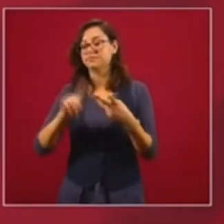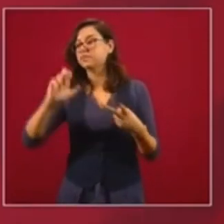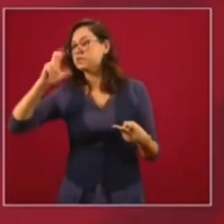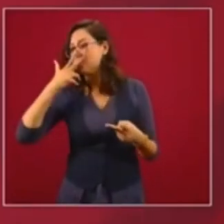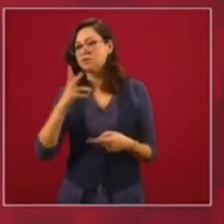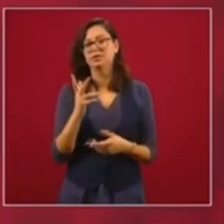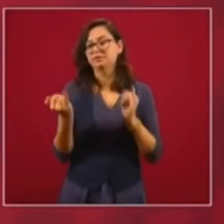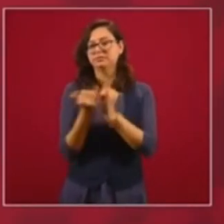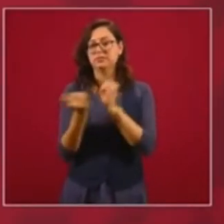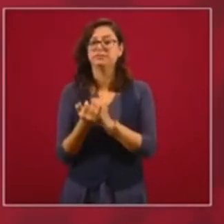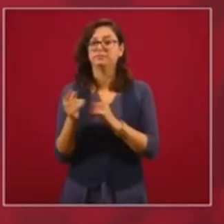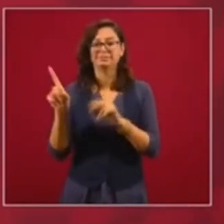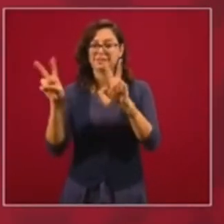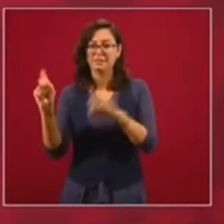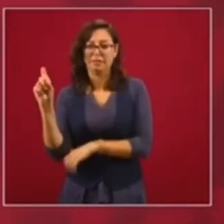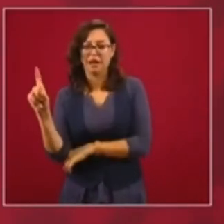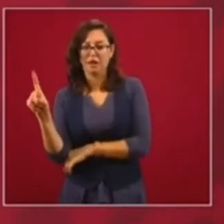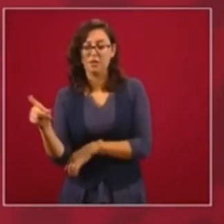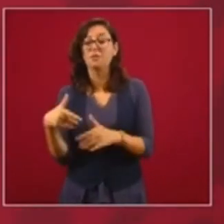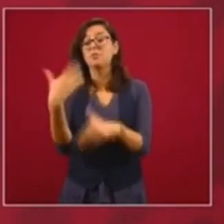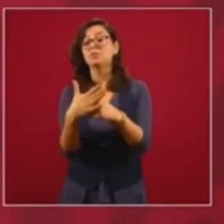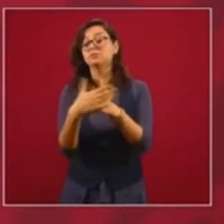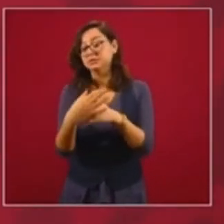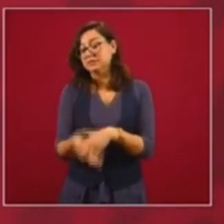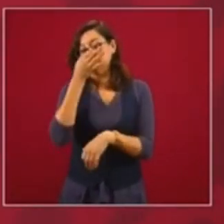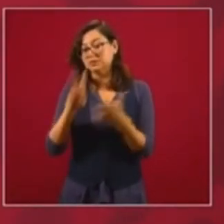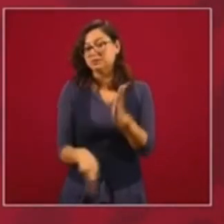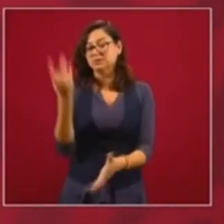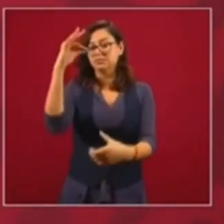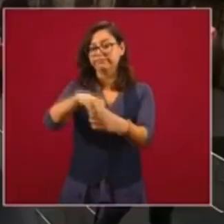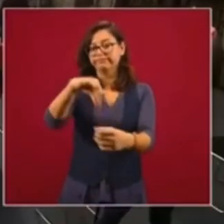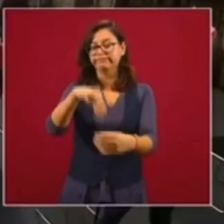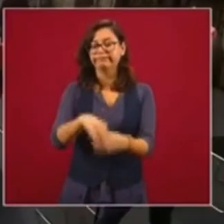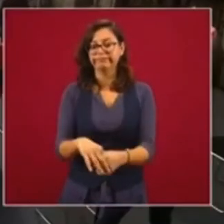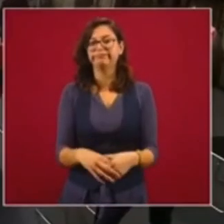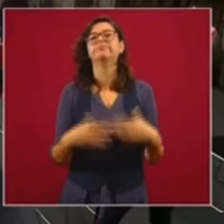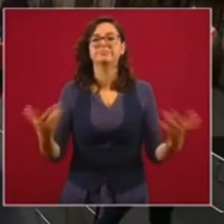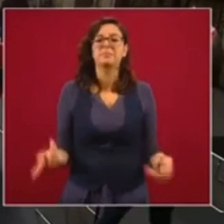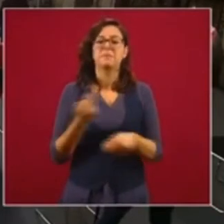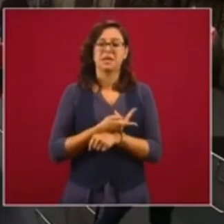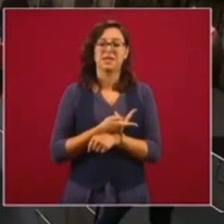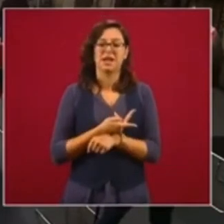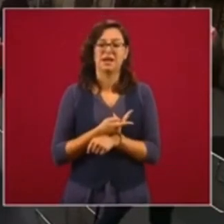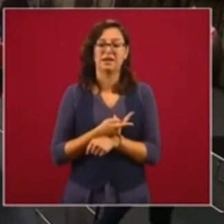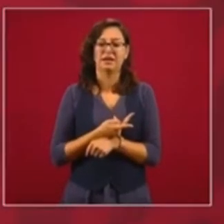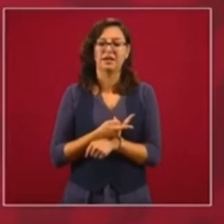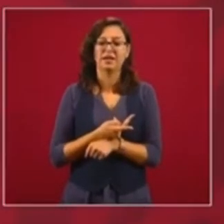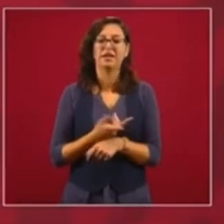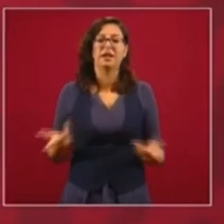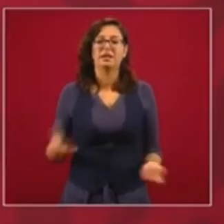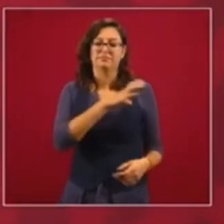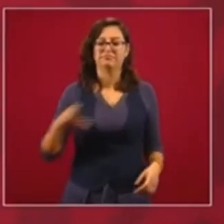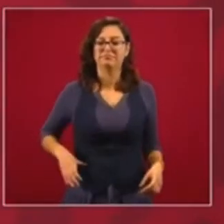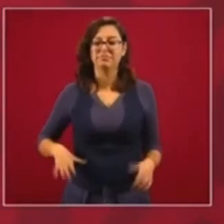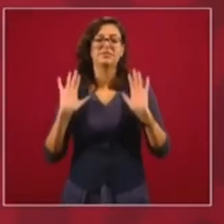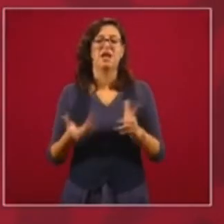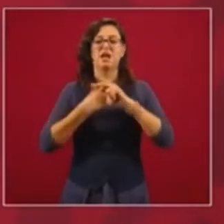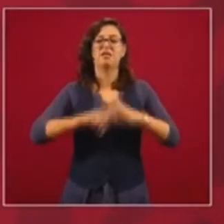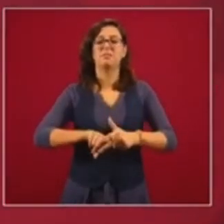parecido por lo del agua, como vienen las elecciones, ya salieron los candidatos